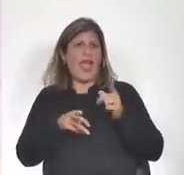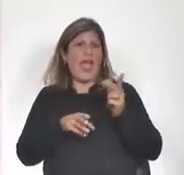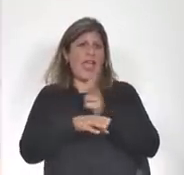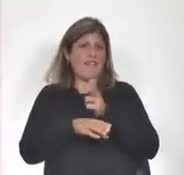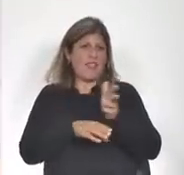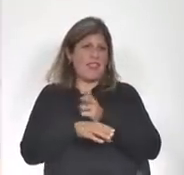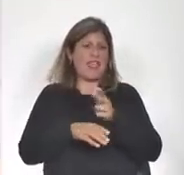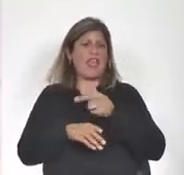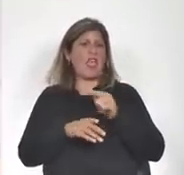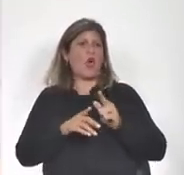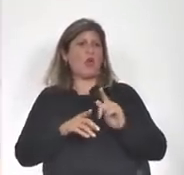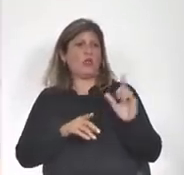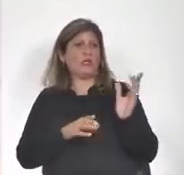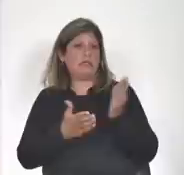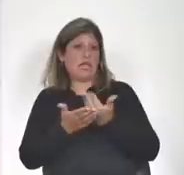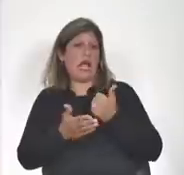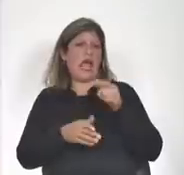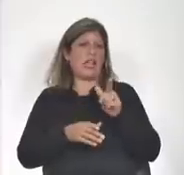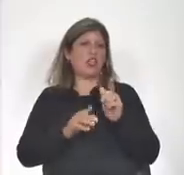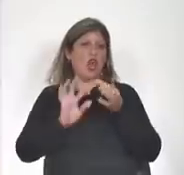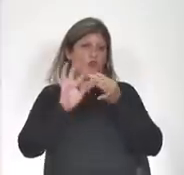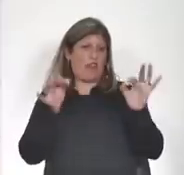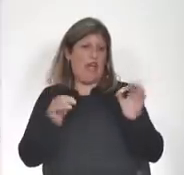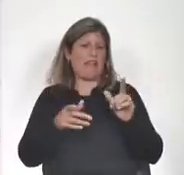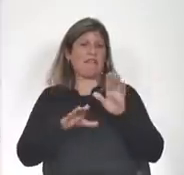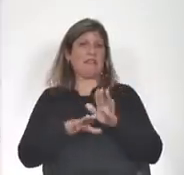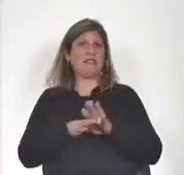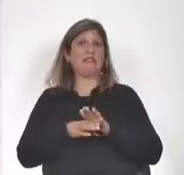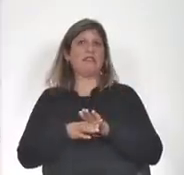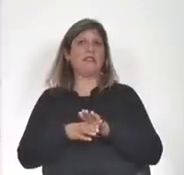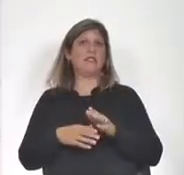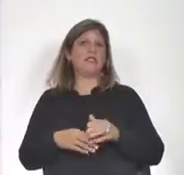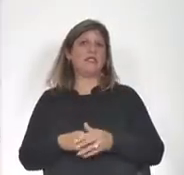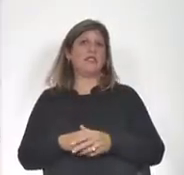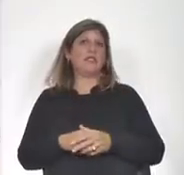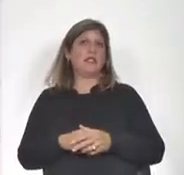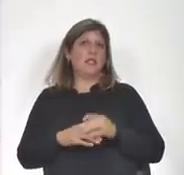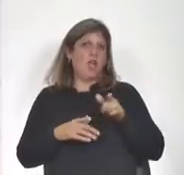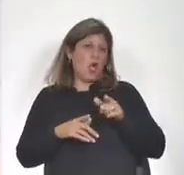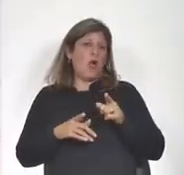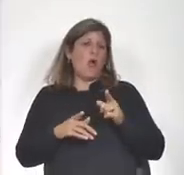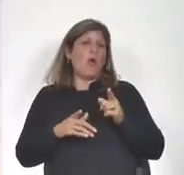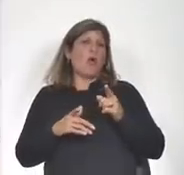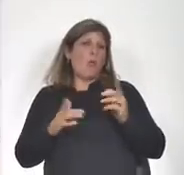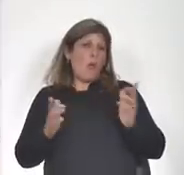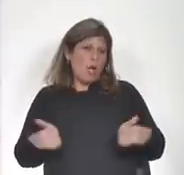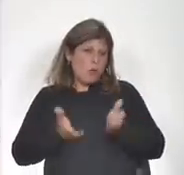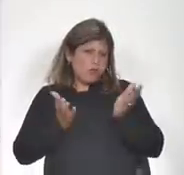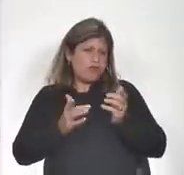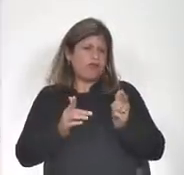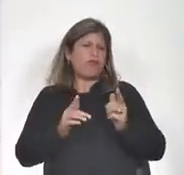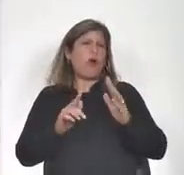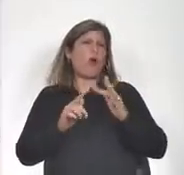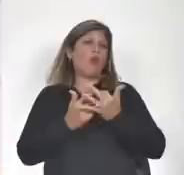partes de frases, generando un contexto previo complicado.